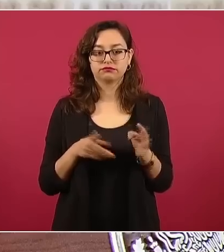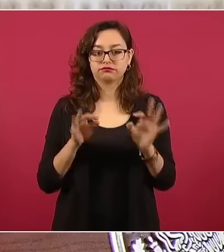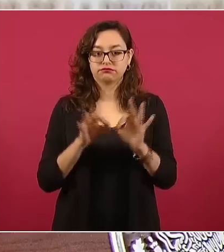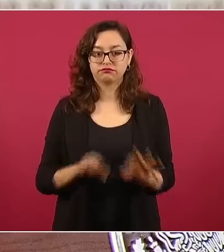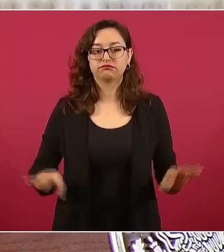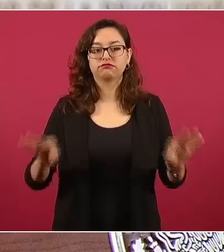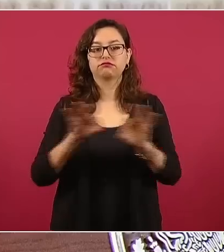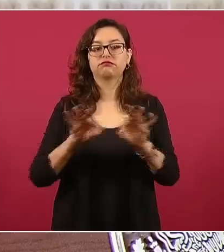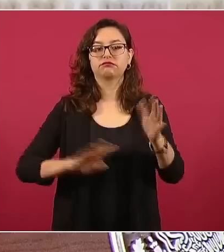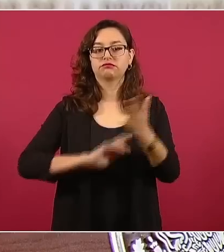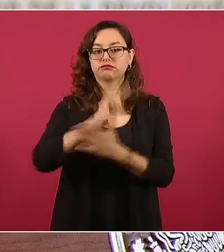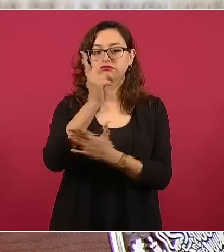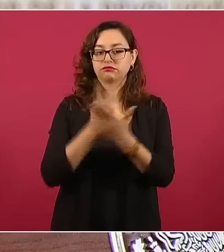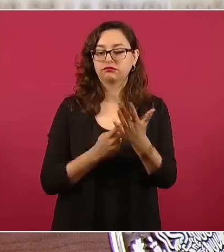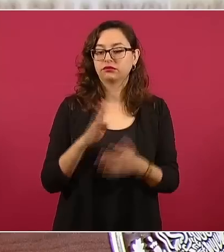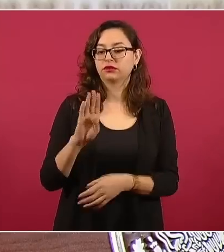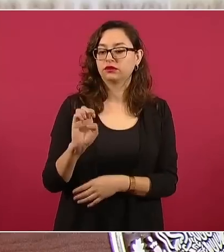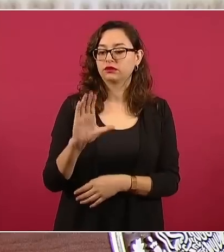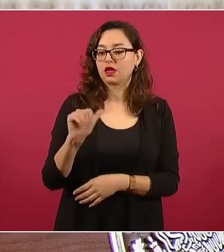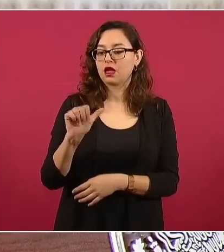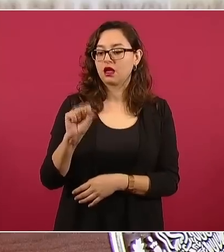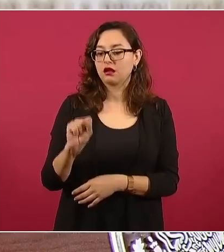becas a estudiantes